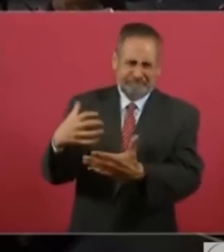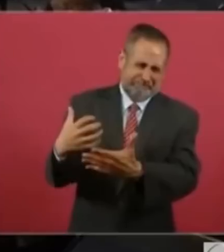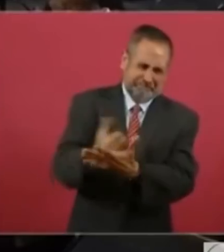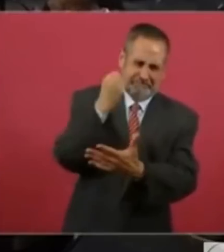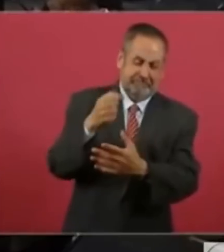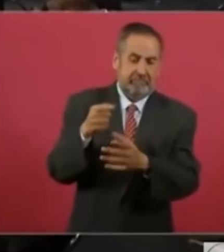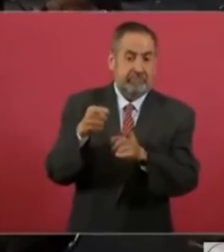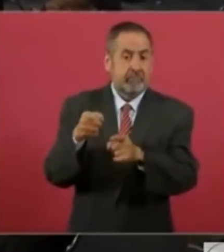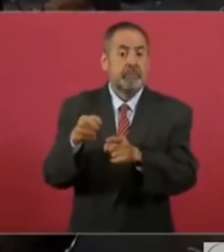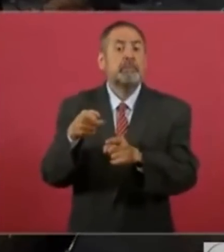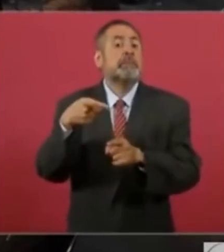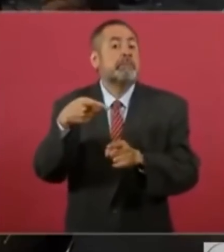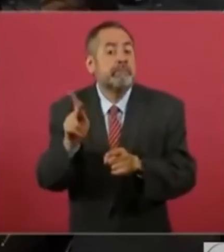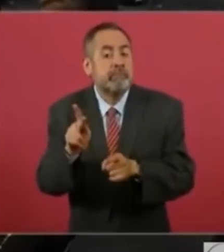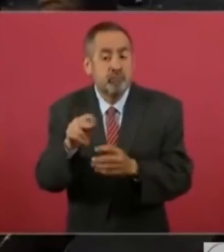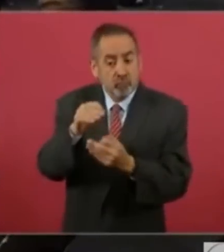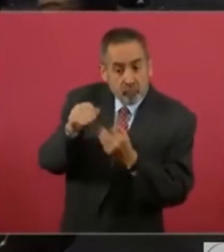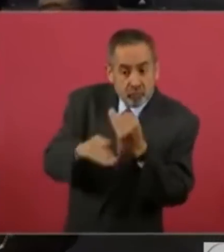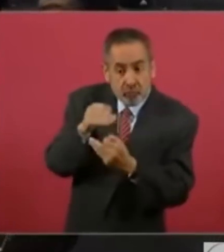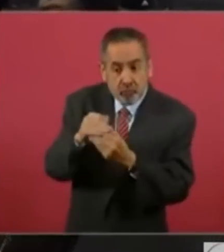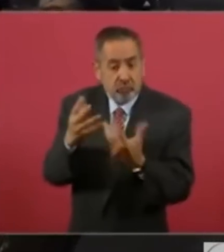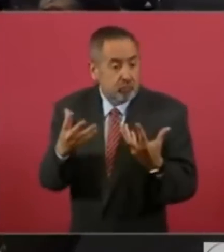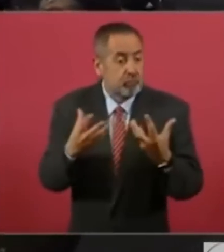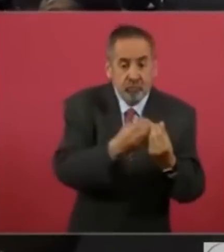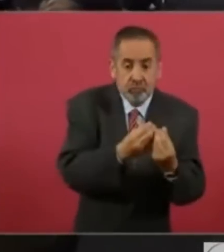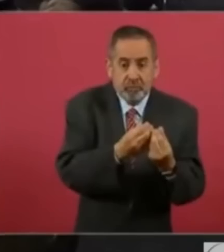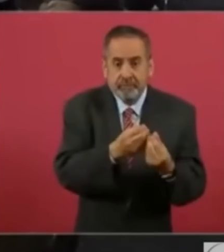son conservadores,